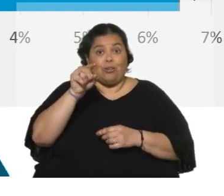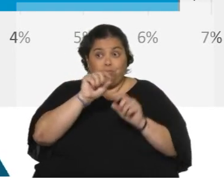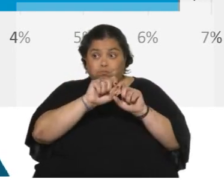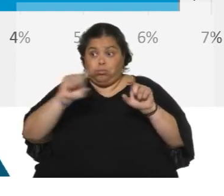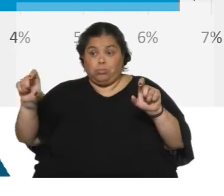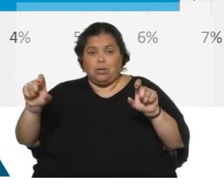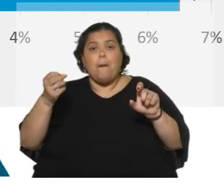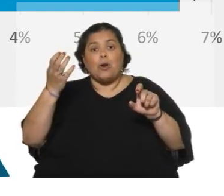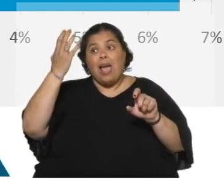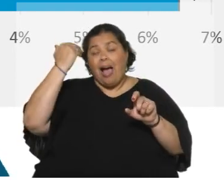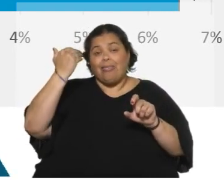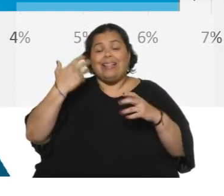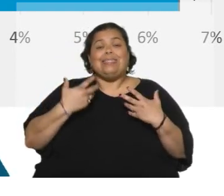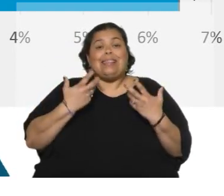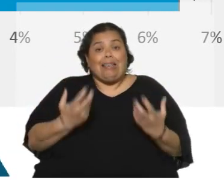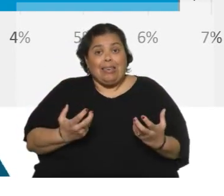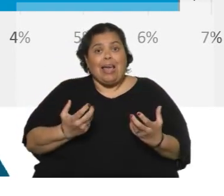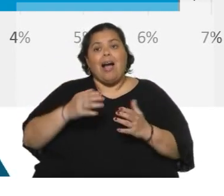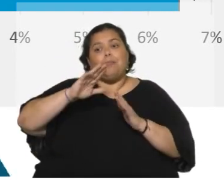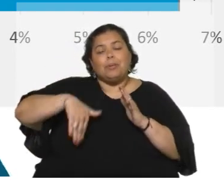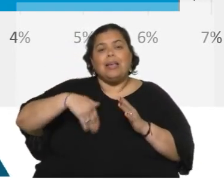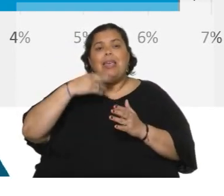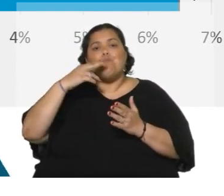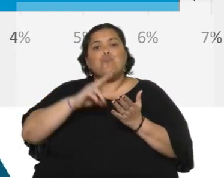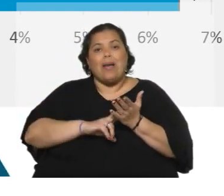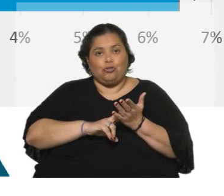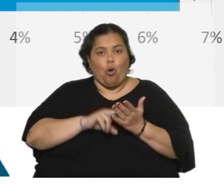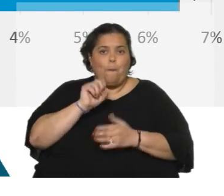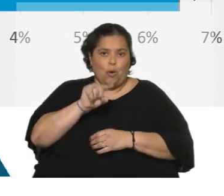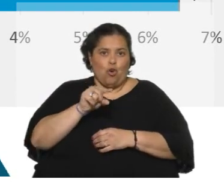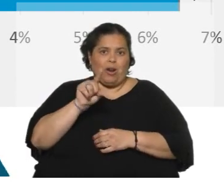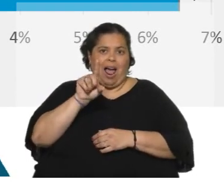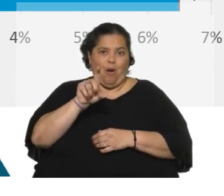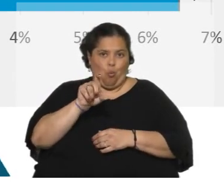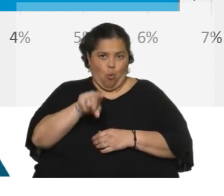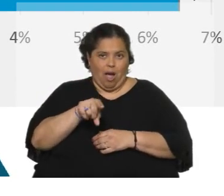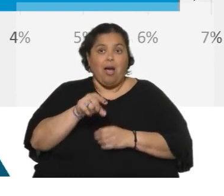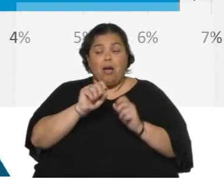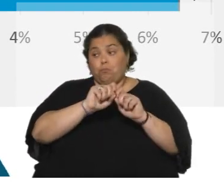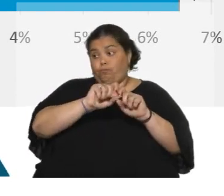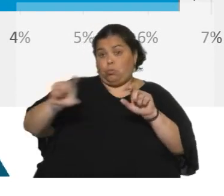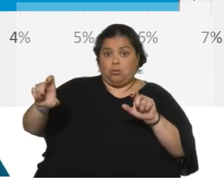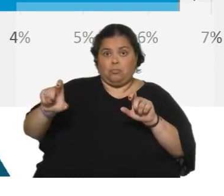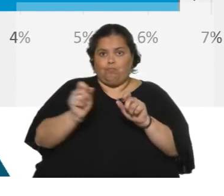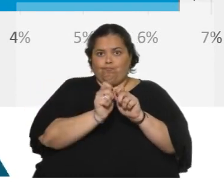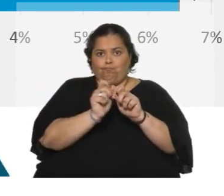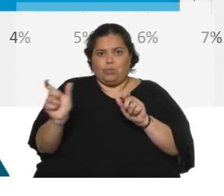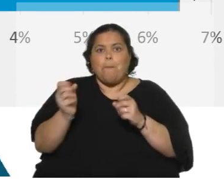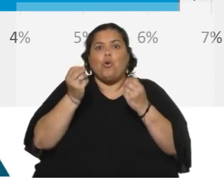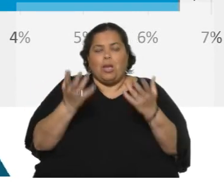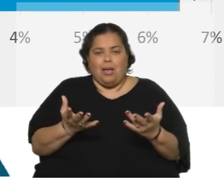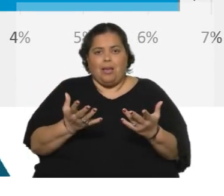sequía habían estado a la baja. Se nota, claramente. Puede impresionar esa barra tan amplia, pero en realidad su